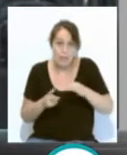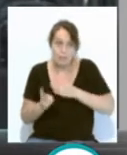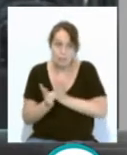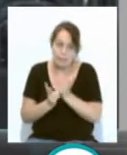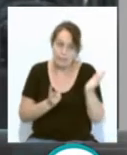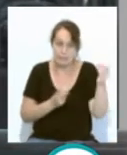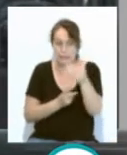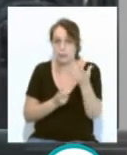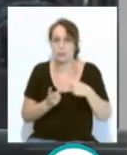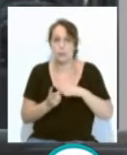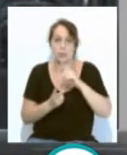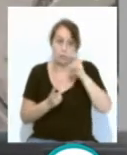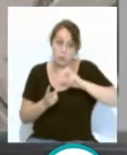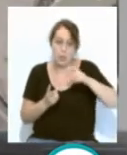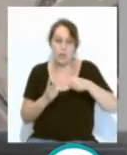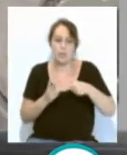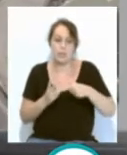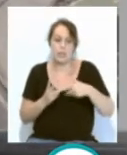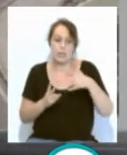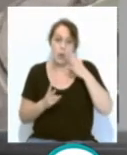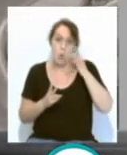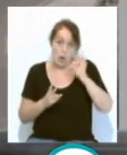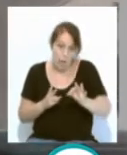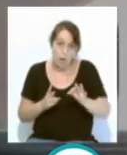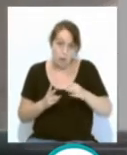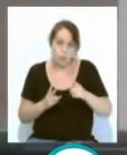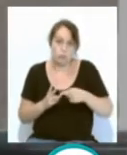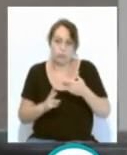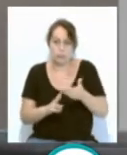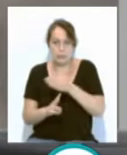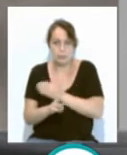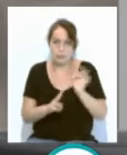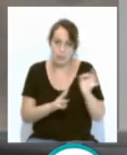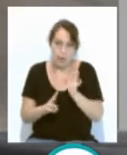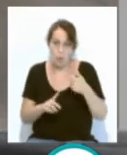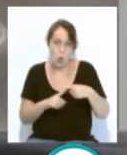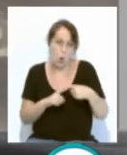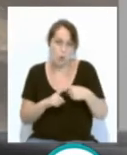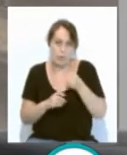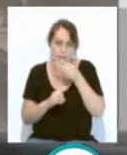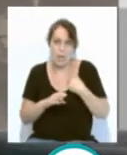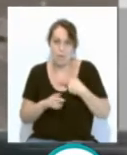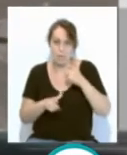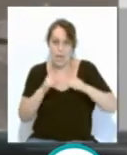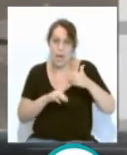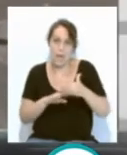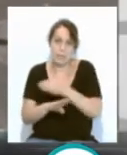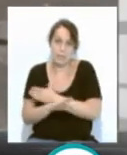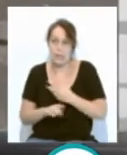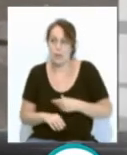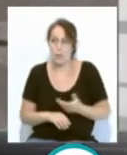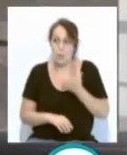alternativos y luego prevención y prudencia. Prevención, preparando todas las cosas muy bien antes de salir de viaje, por ejemplo, entre otras,